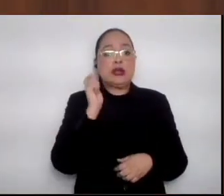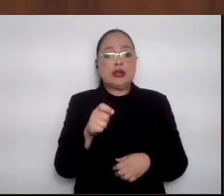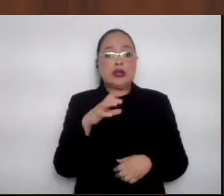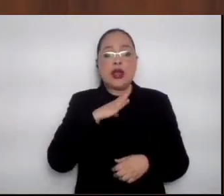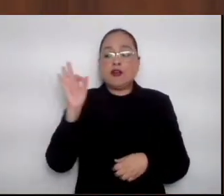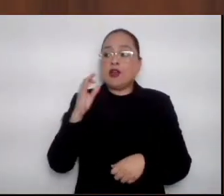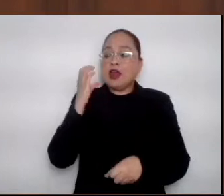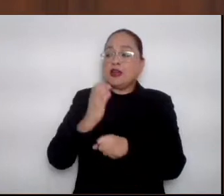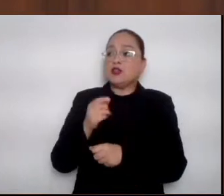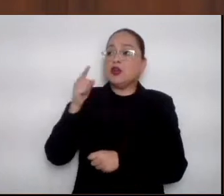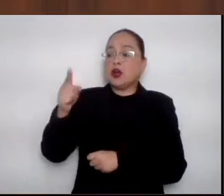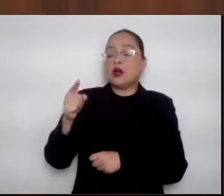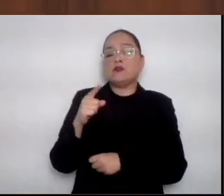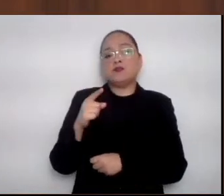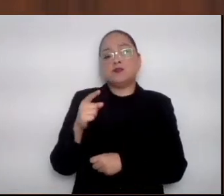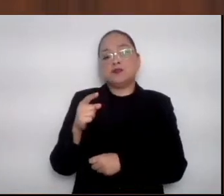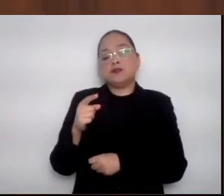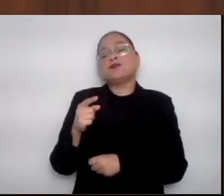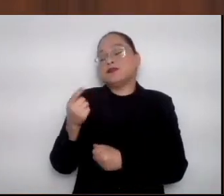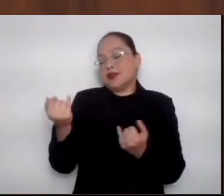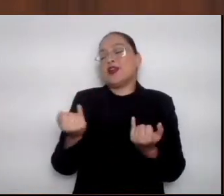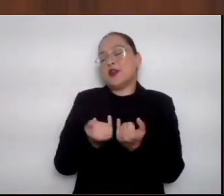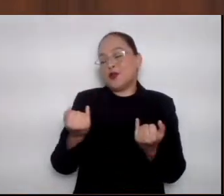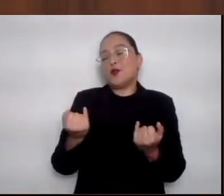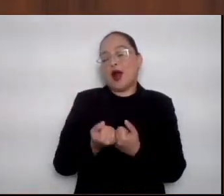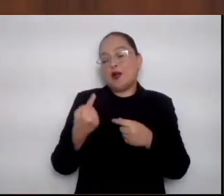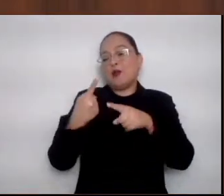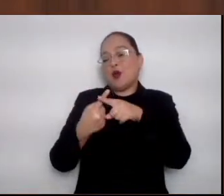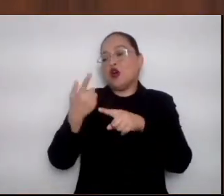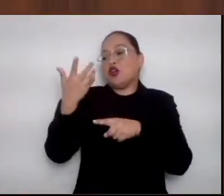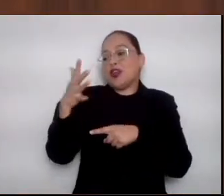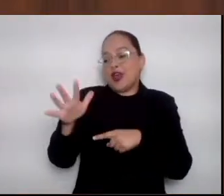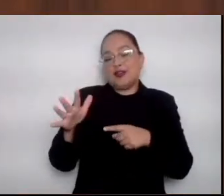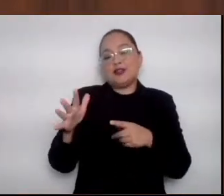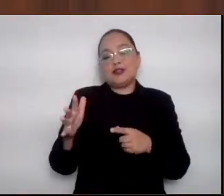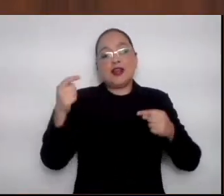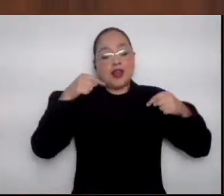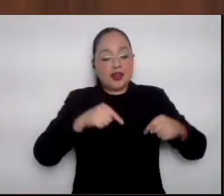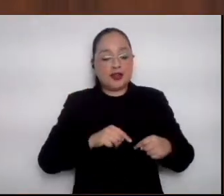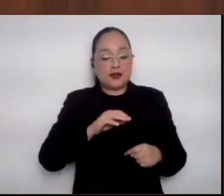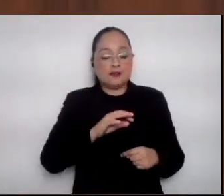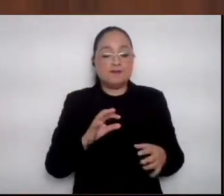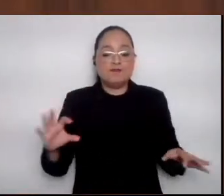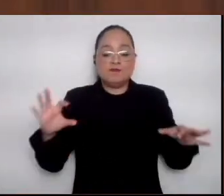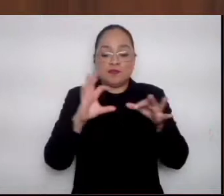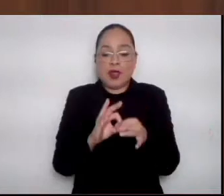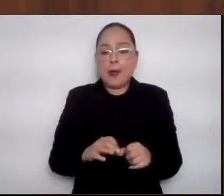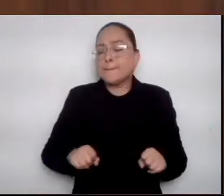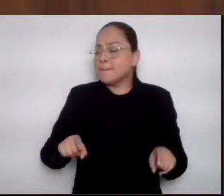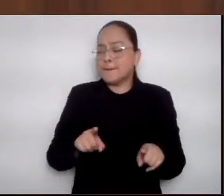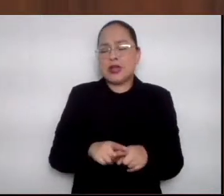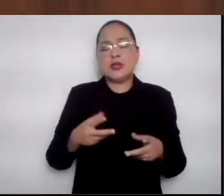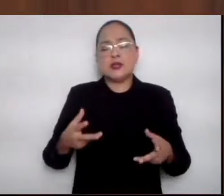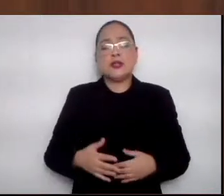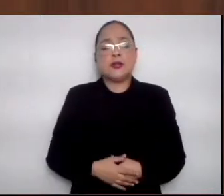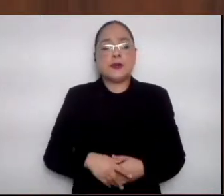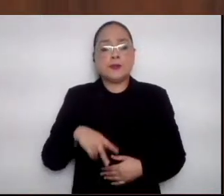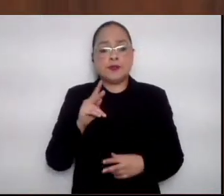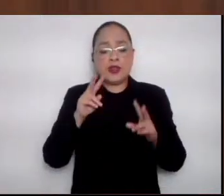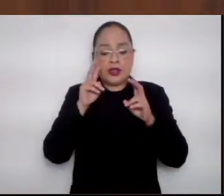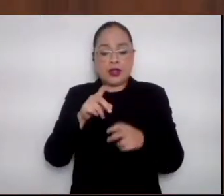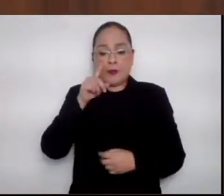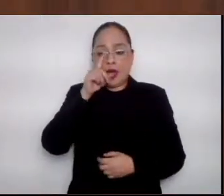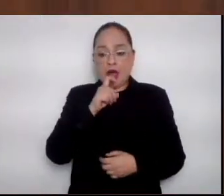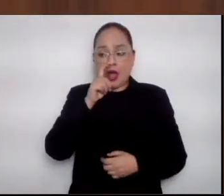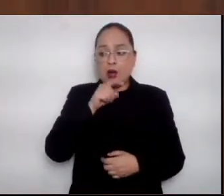federación es probablemente 10 veces más grande que el del Estado, la proporción es prácticamente la misma. Y respecto del agua, en el oriente